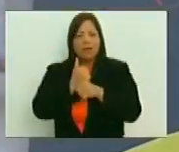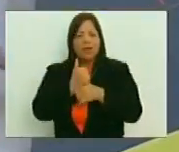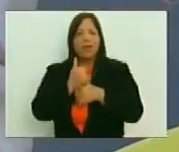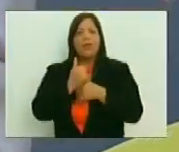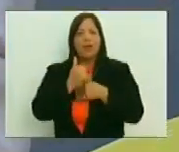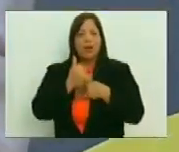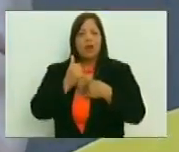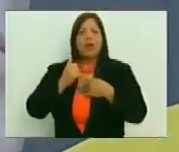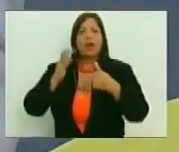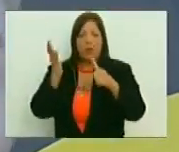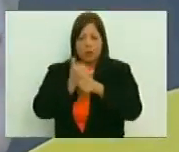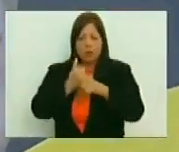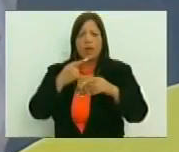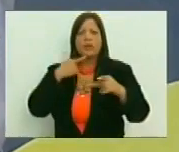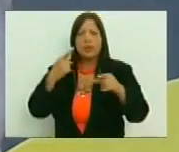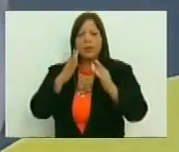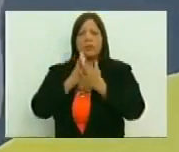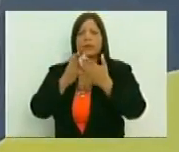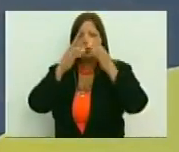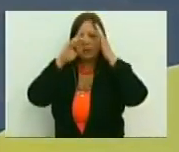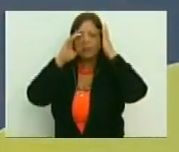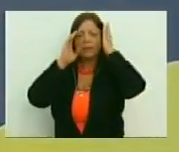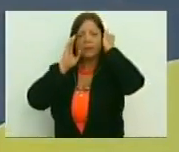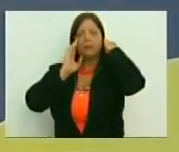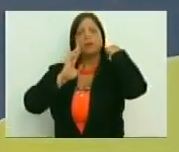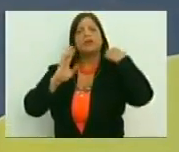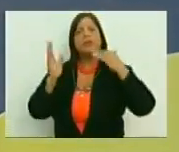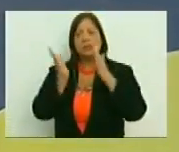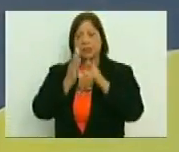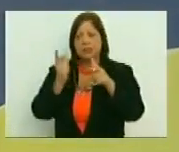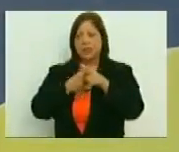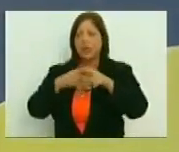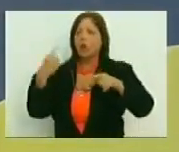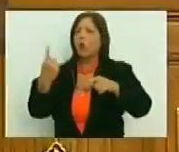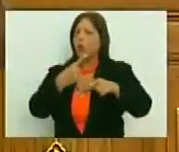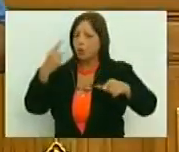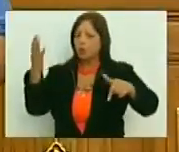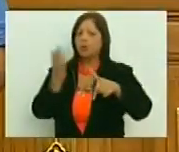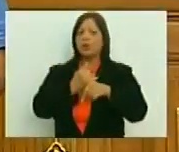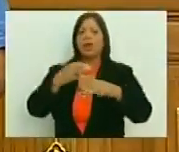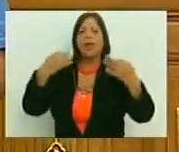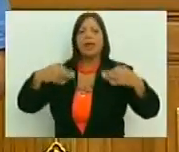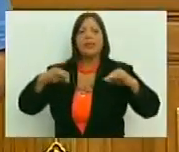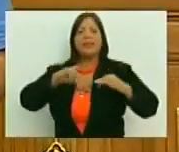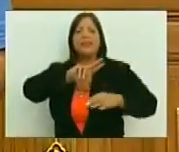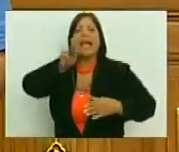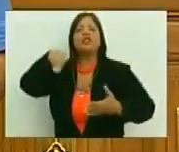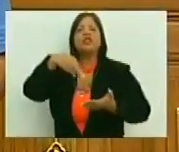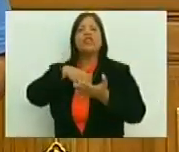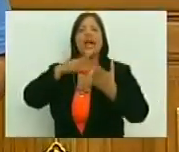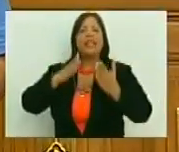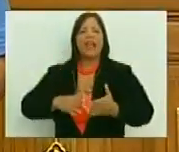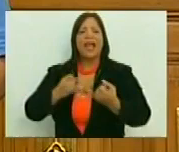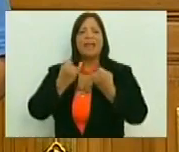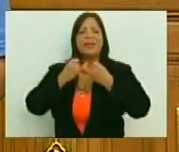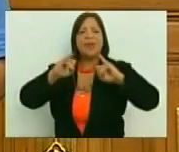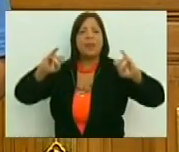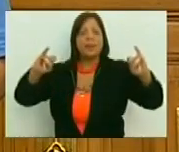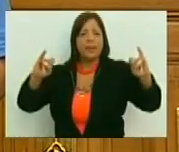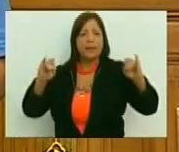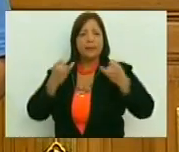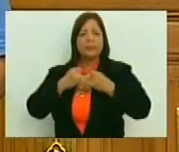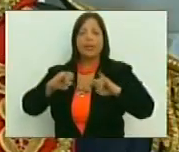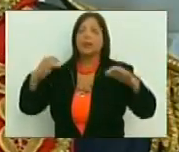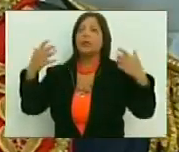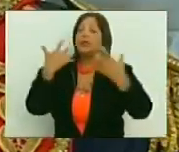habíamos conquistado, también lo dicen, otros lados por ahí, hemos conquistado, lo único que hemos conquistado, es la nacionalidad, es la independencia, costa de